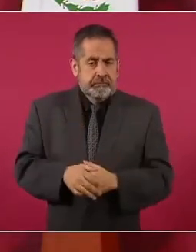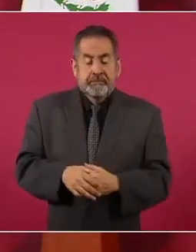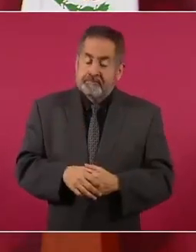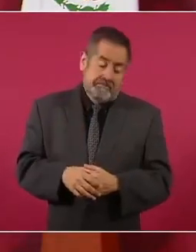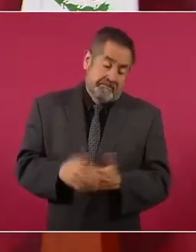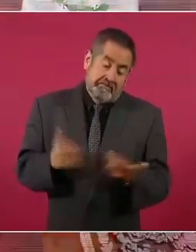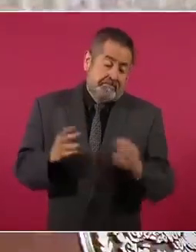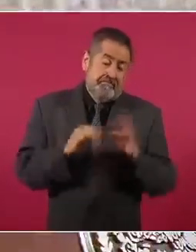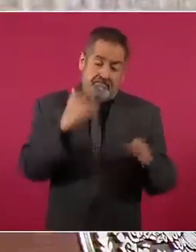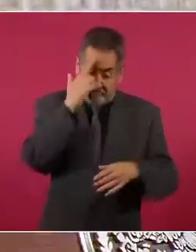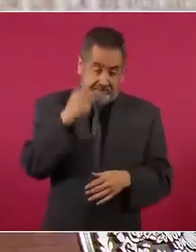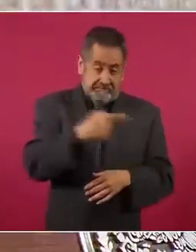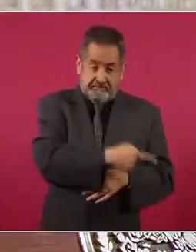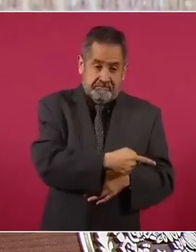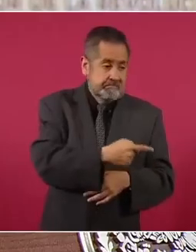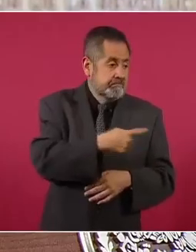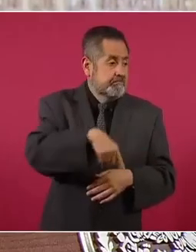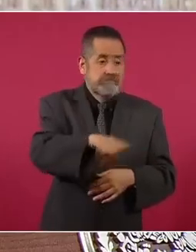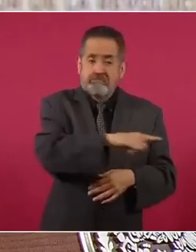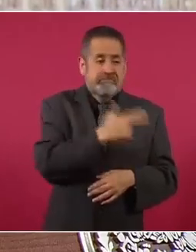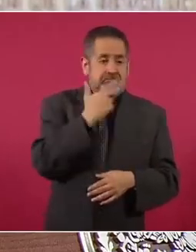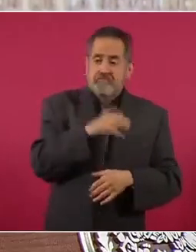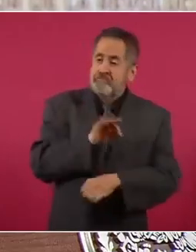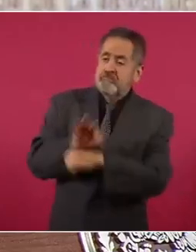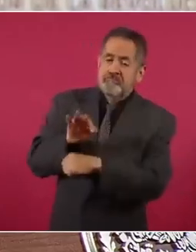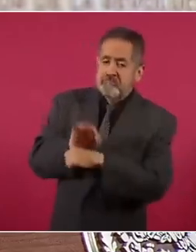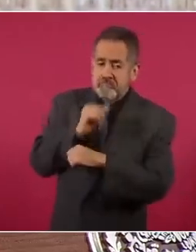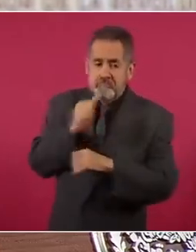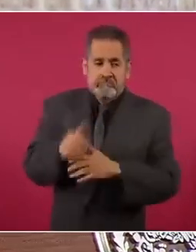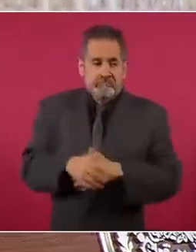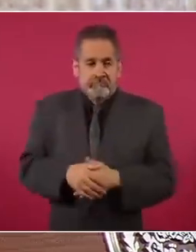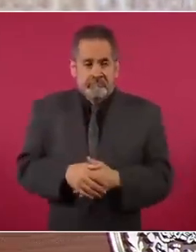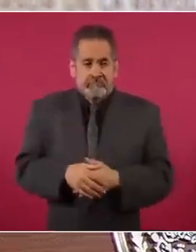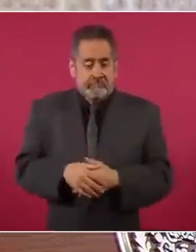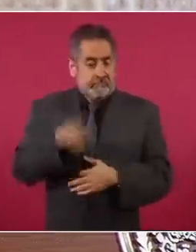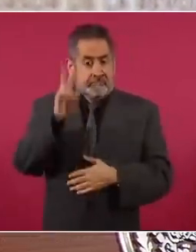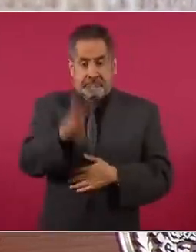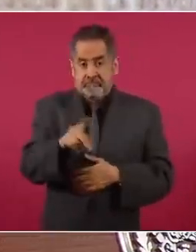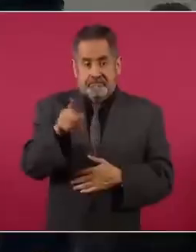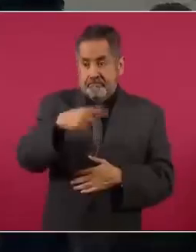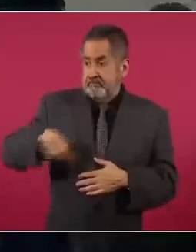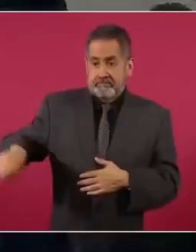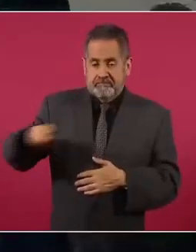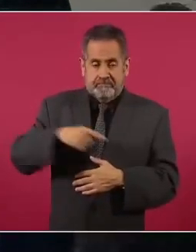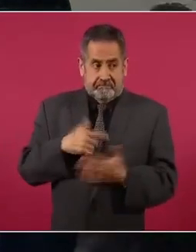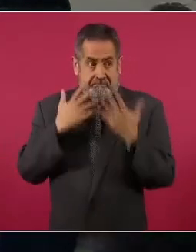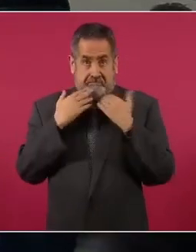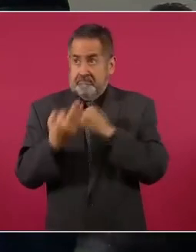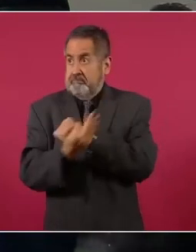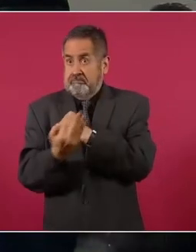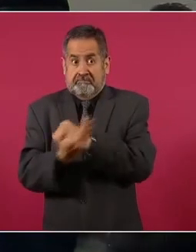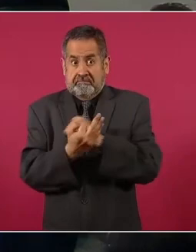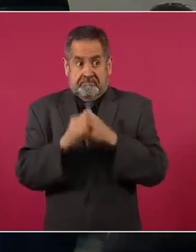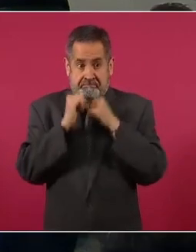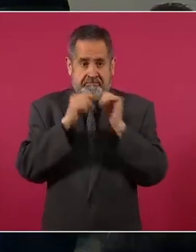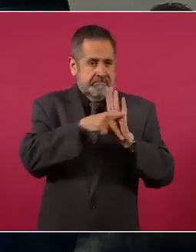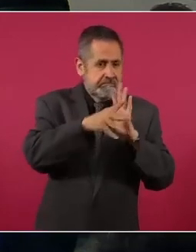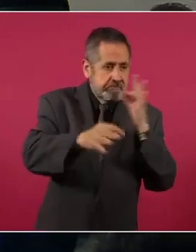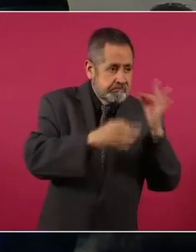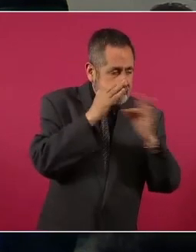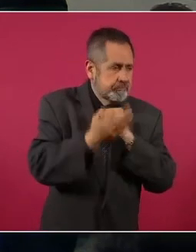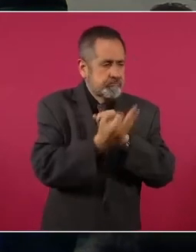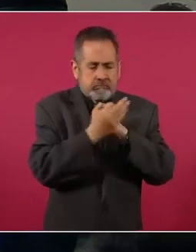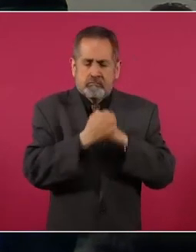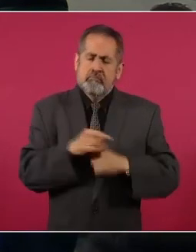Totalmente de acuerdo. Ahí estamos en franca desventaja, como se